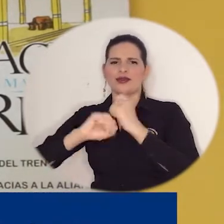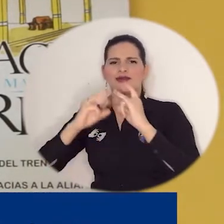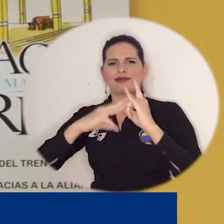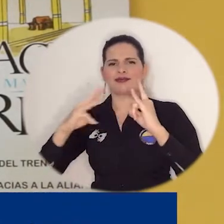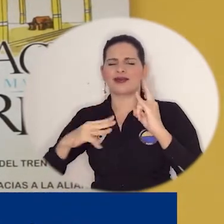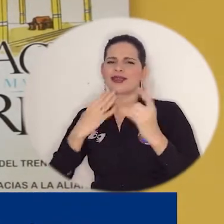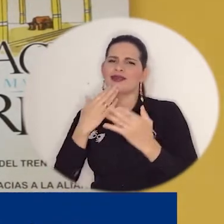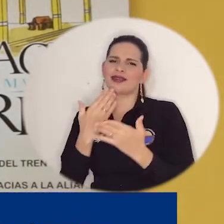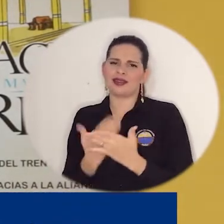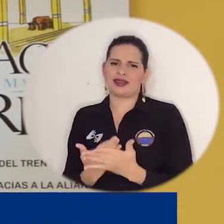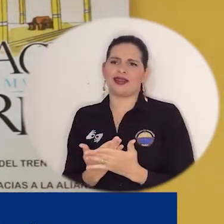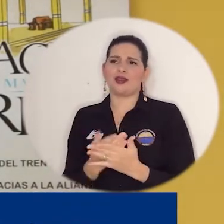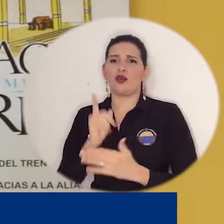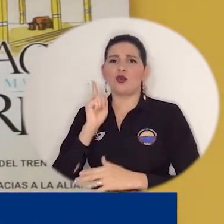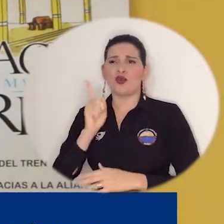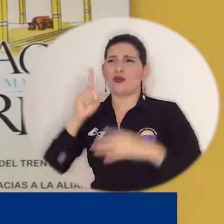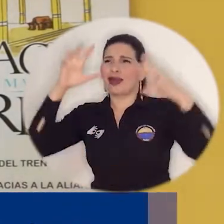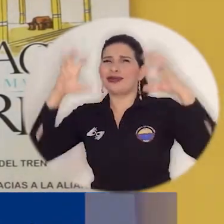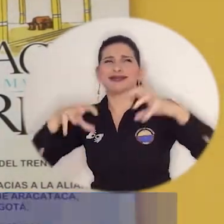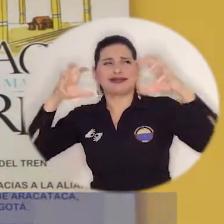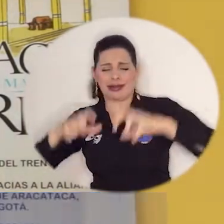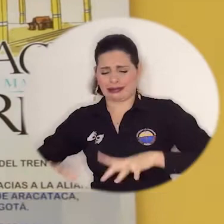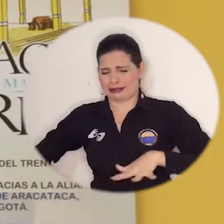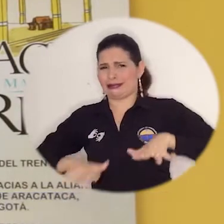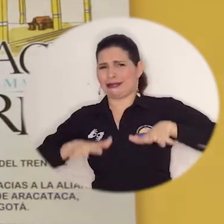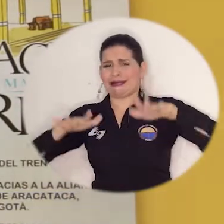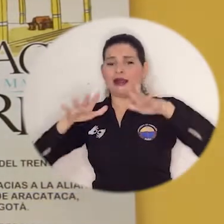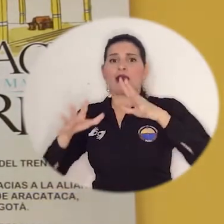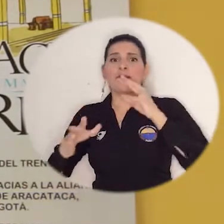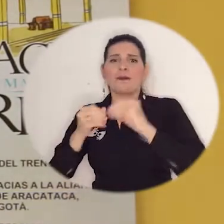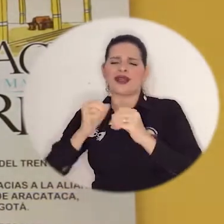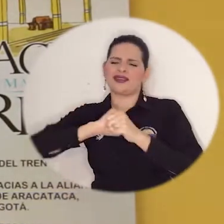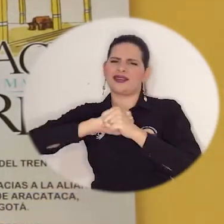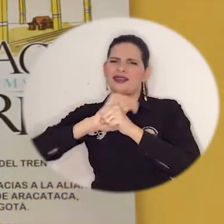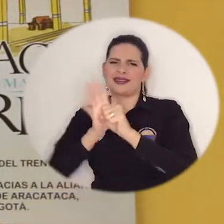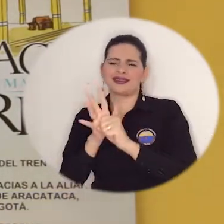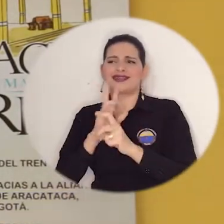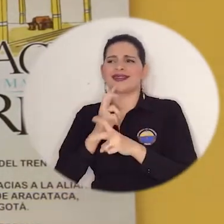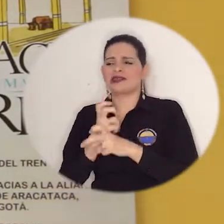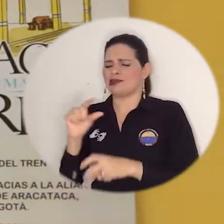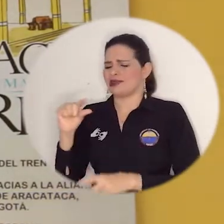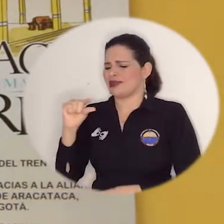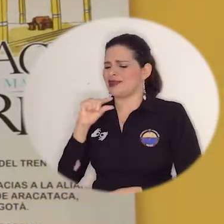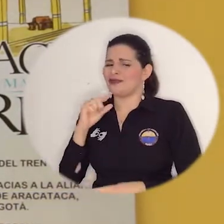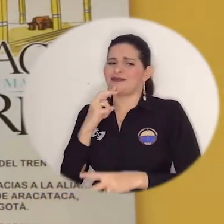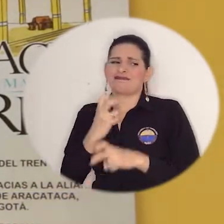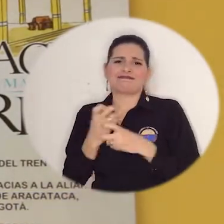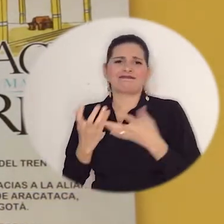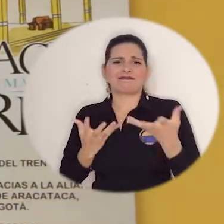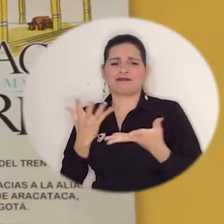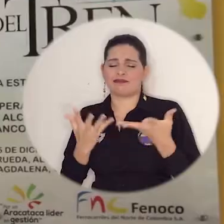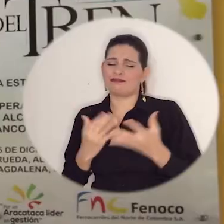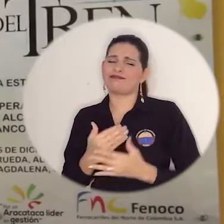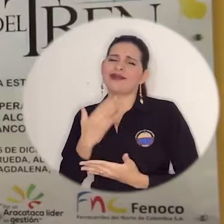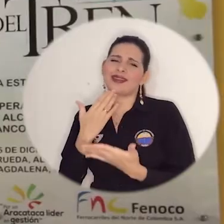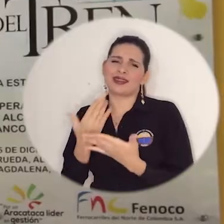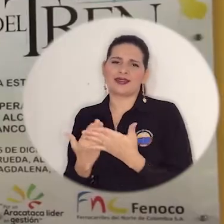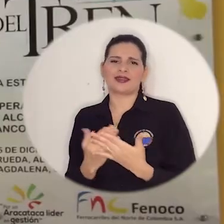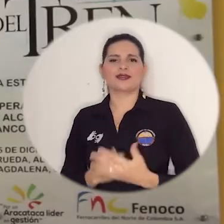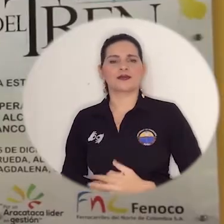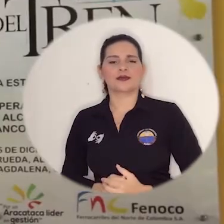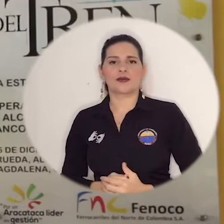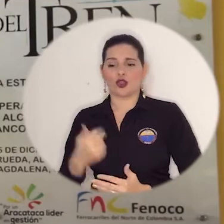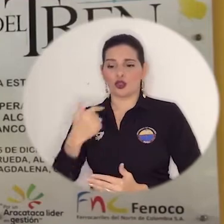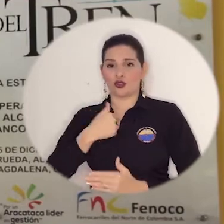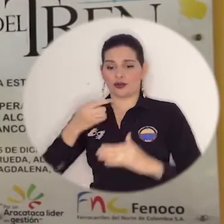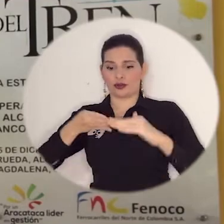en estos momentos difíciles están, no solo de la ola invernal, sino también de la pandemia, que no tenemos los mismos ingresos económicos todos. Desde que